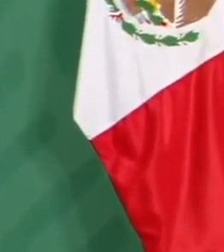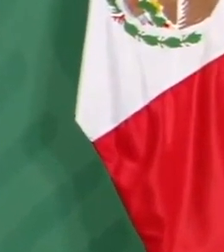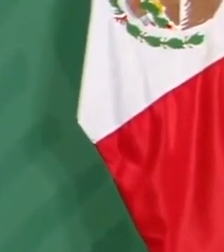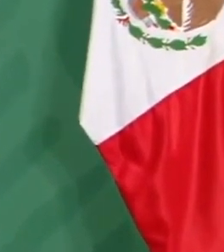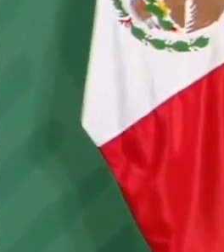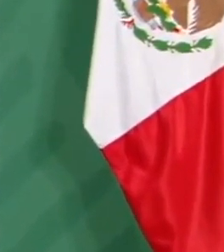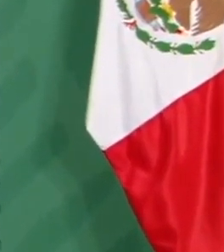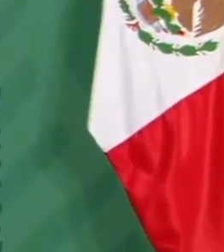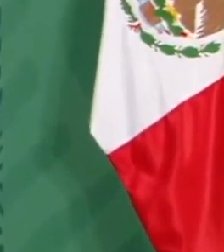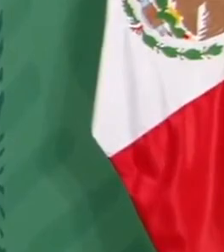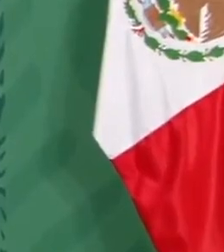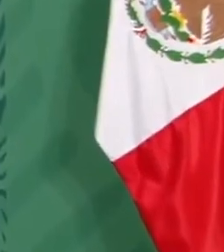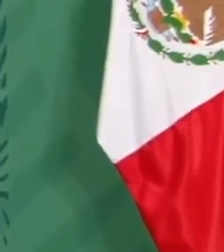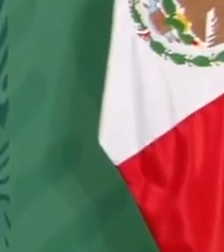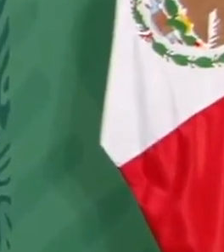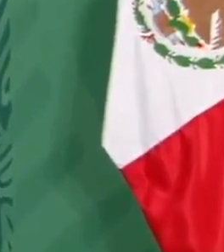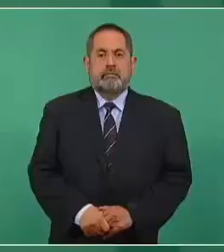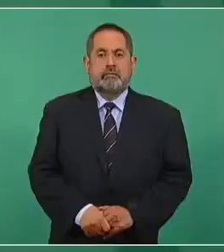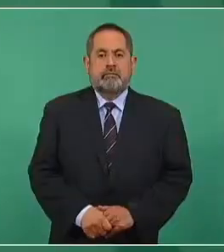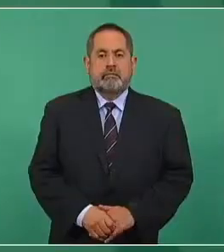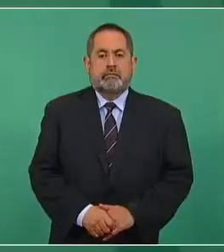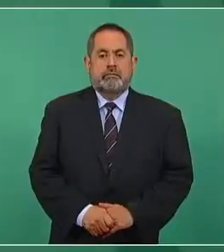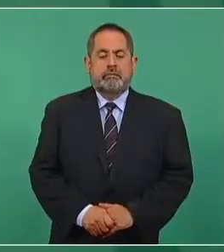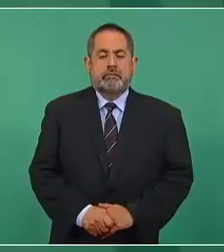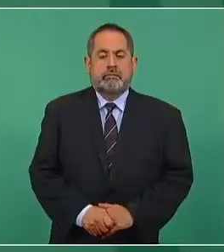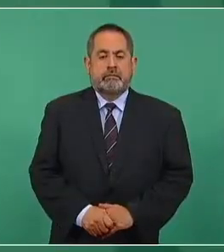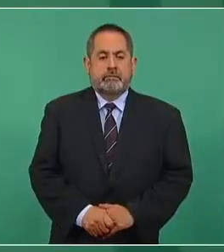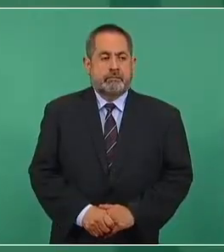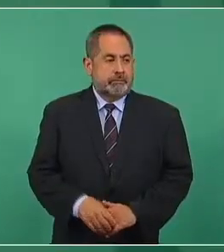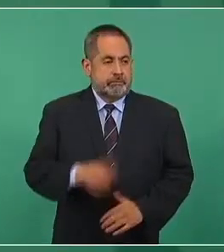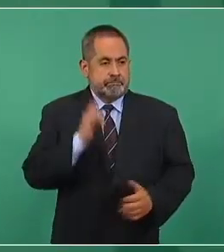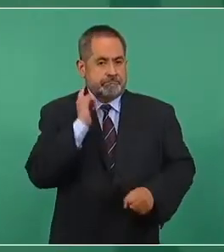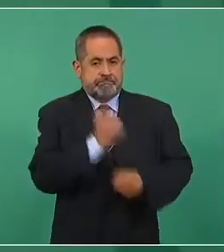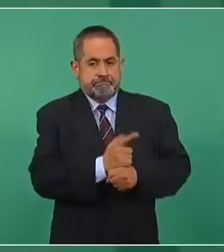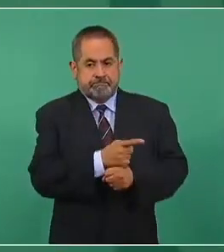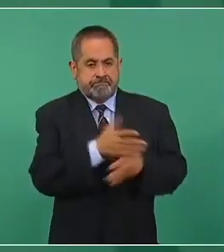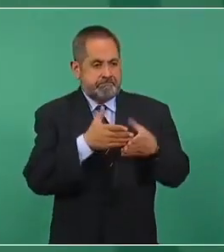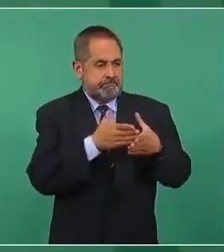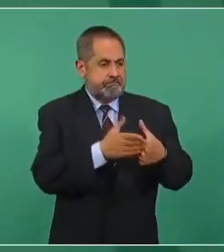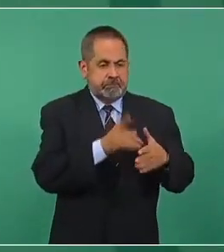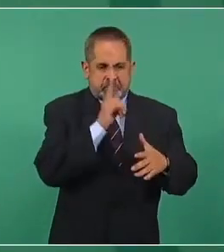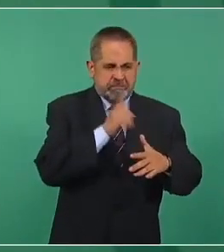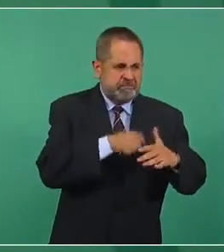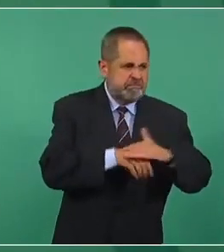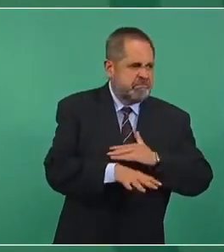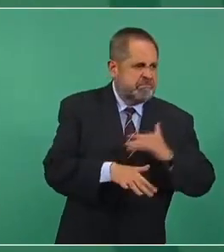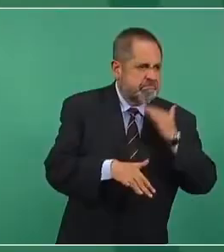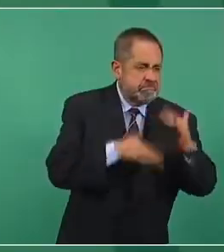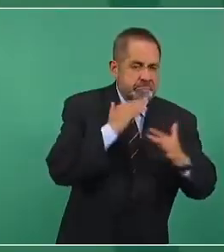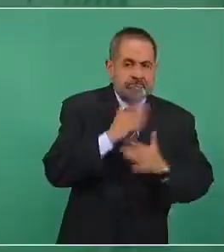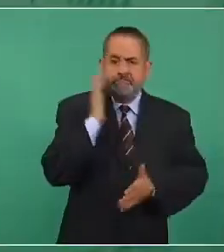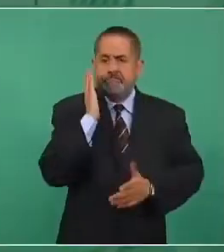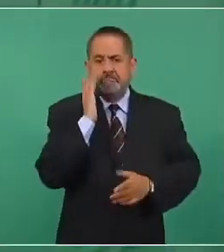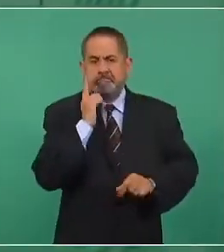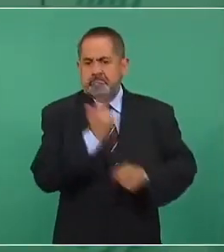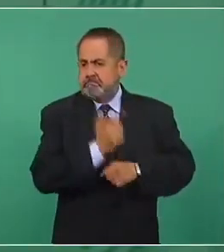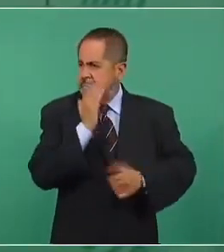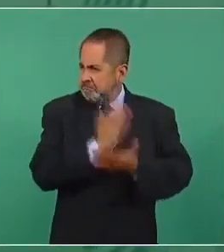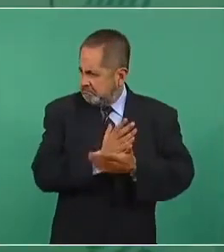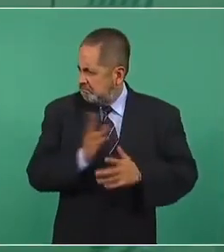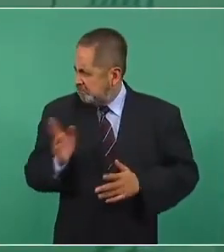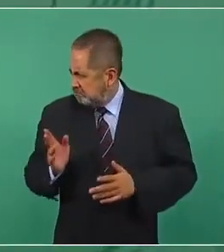de contrabando y se suspendió el permiso